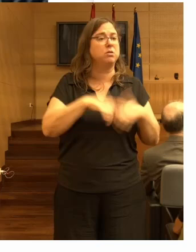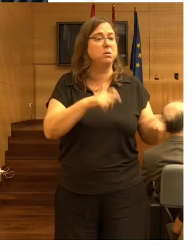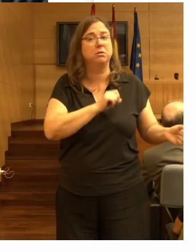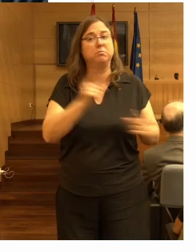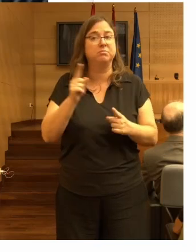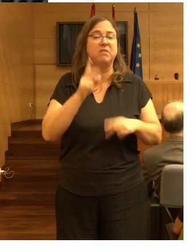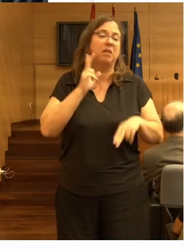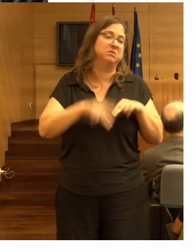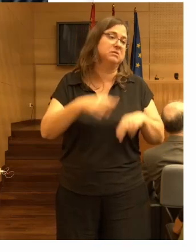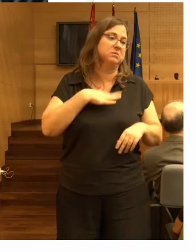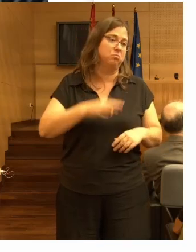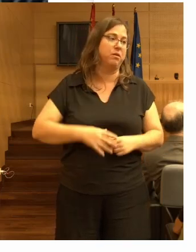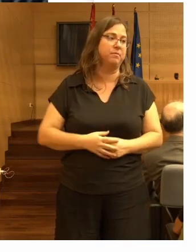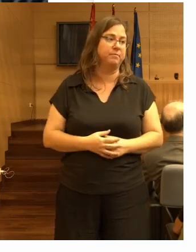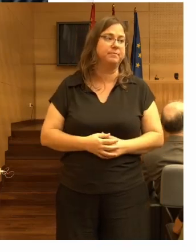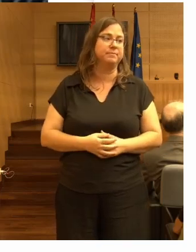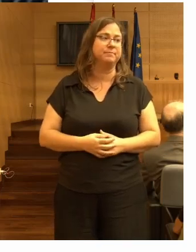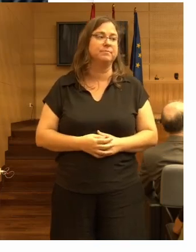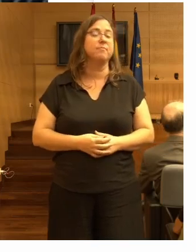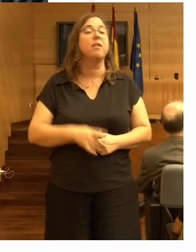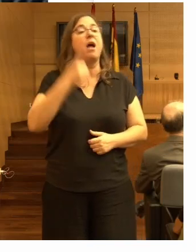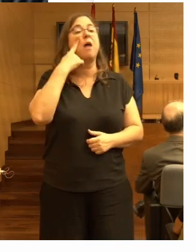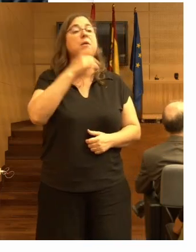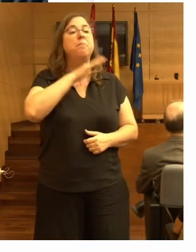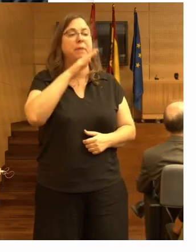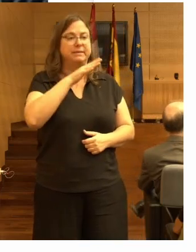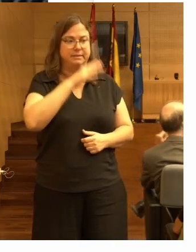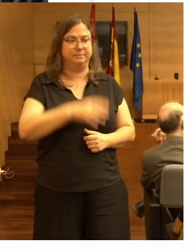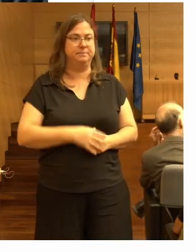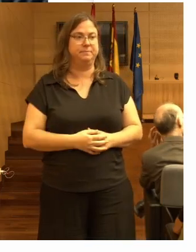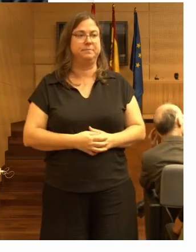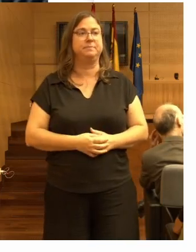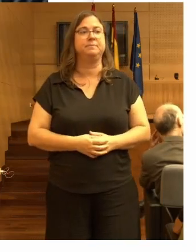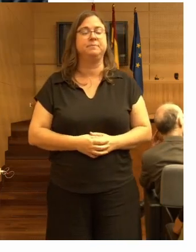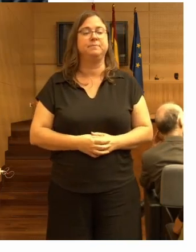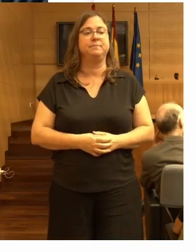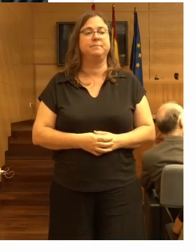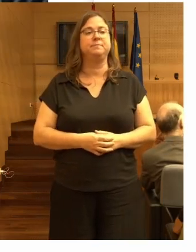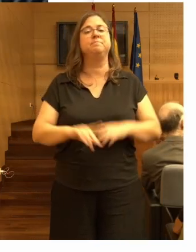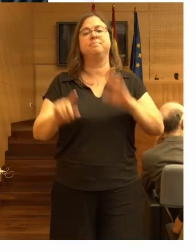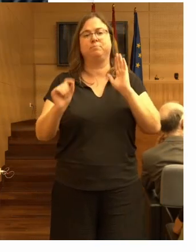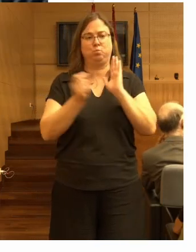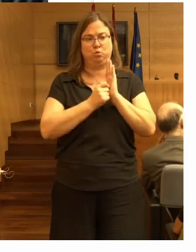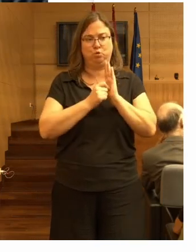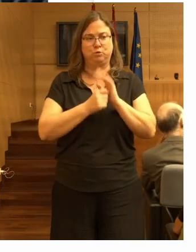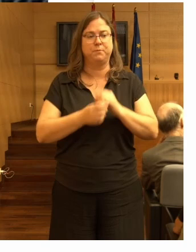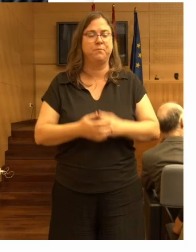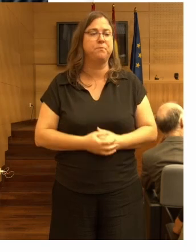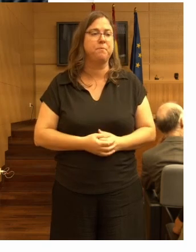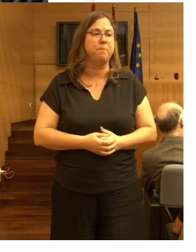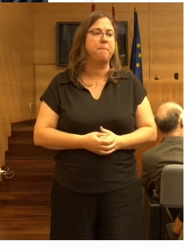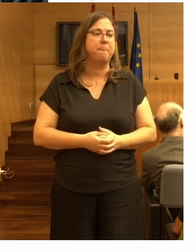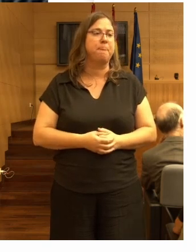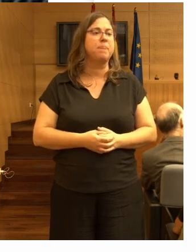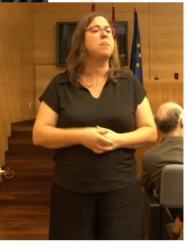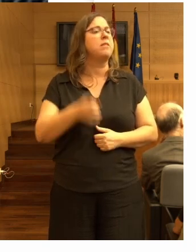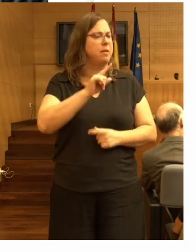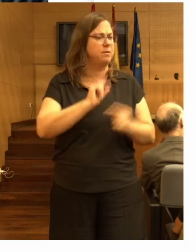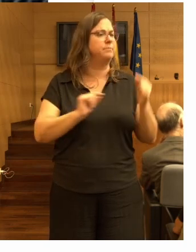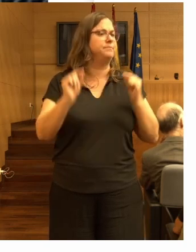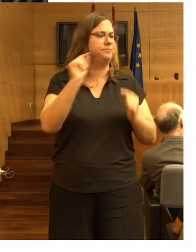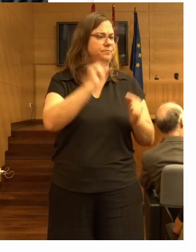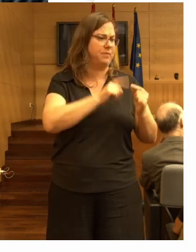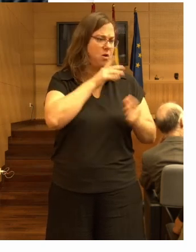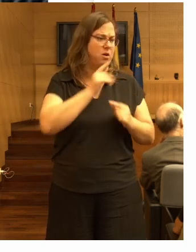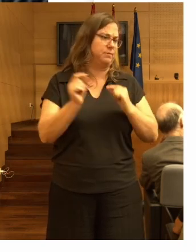hospital. Vamos a ver qué pasa. Siguiente punto que también se está debatiendo ahora